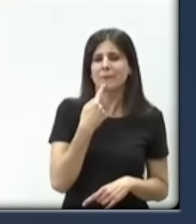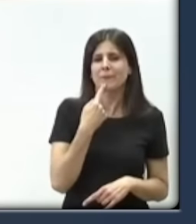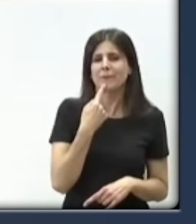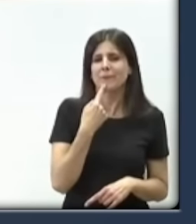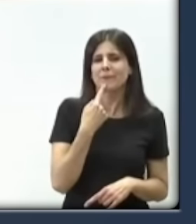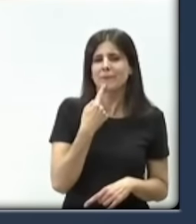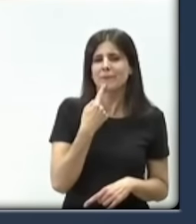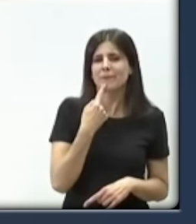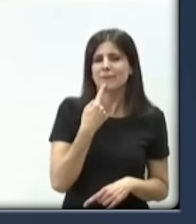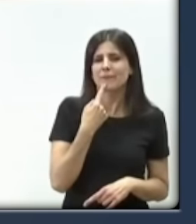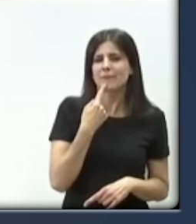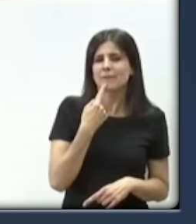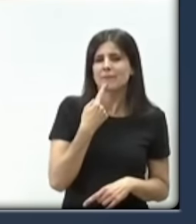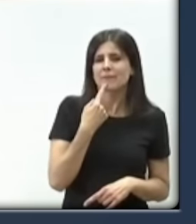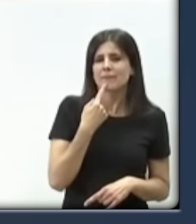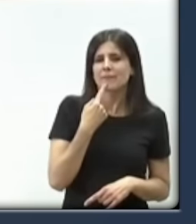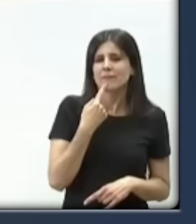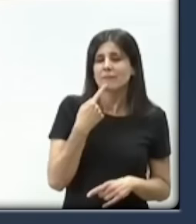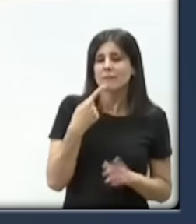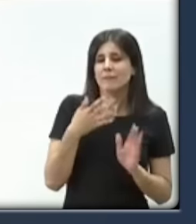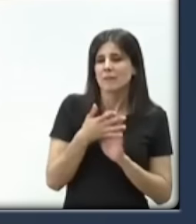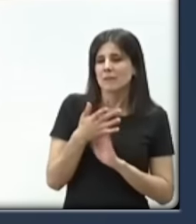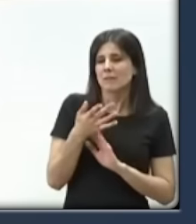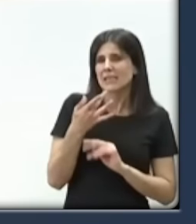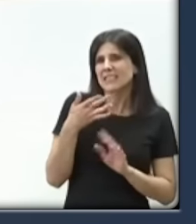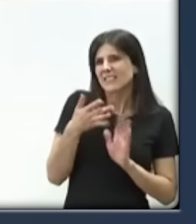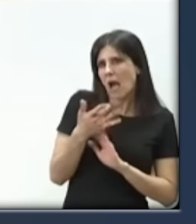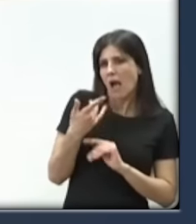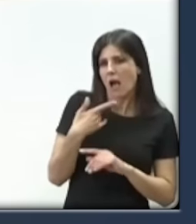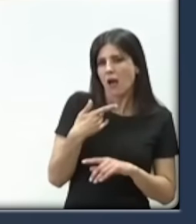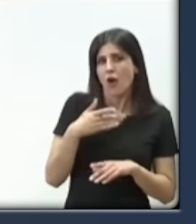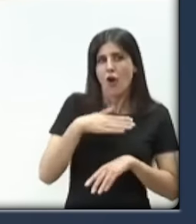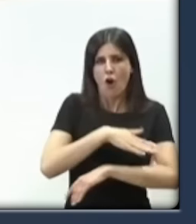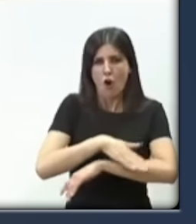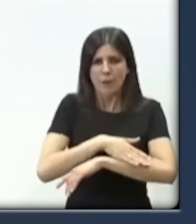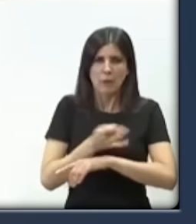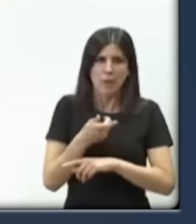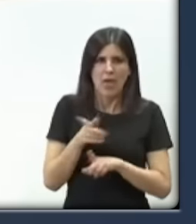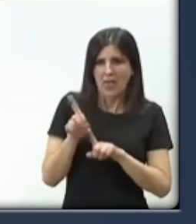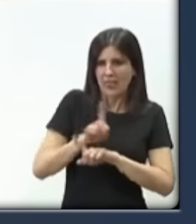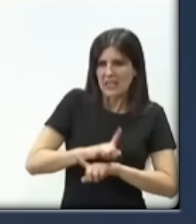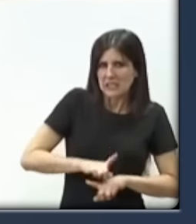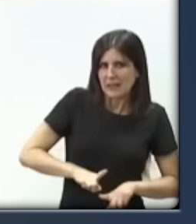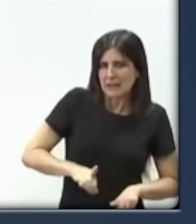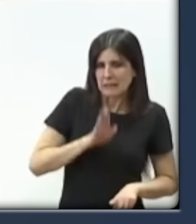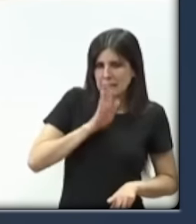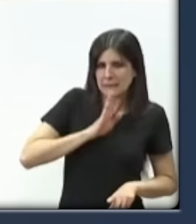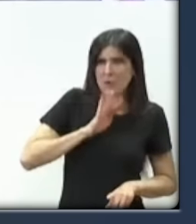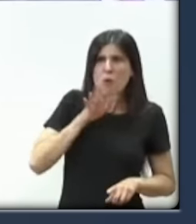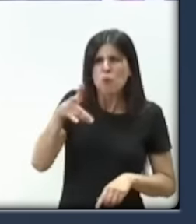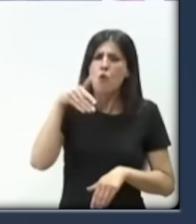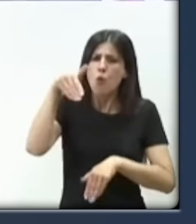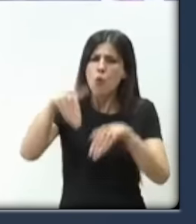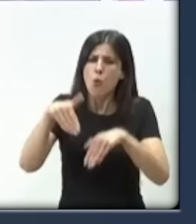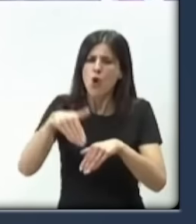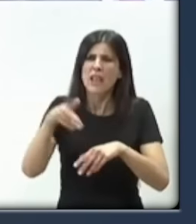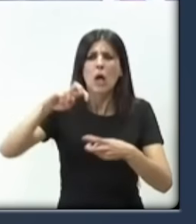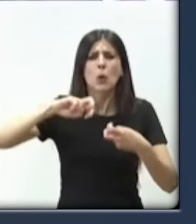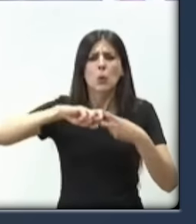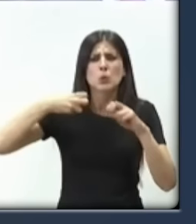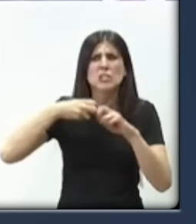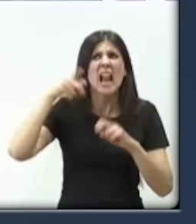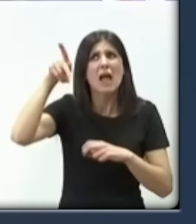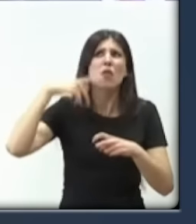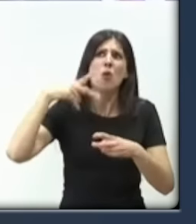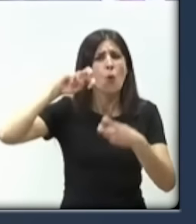digamos, discrecionalidad por parte del gobierno, ¿por qué lo han votado en Bruselas? Es que ustedes